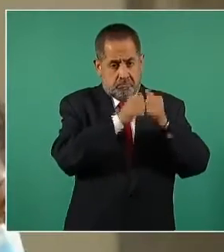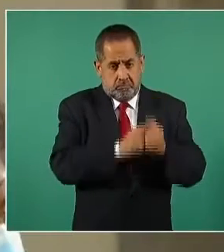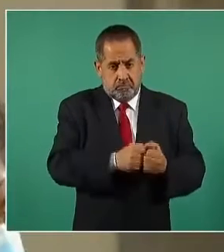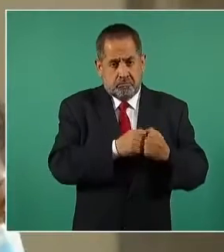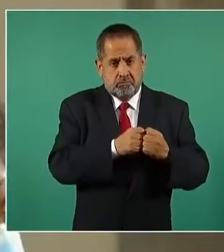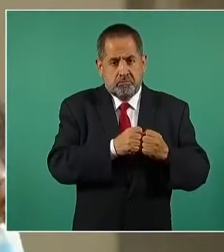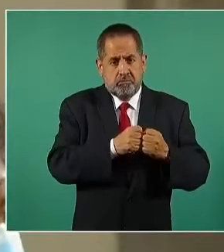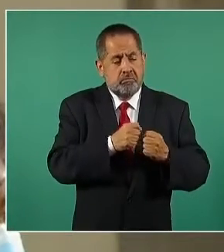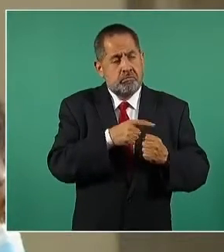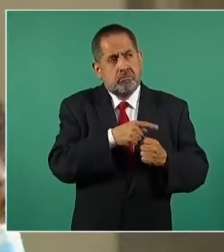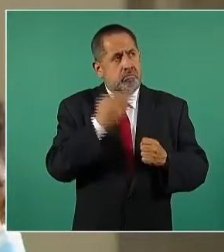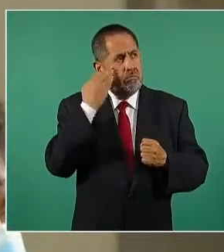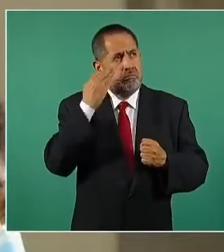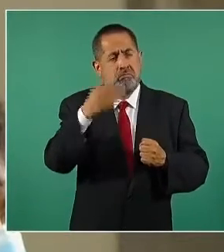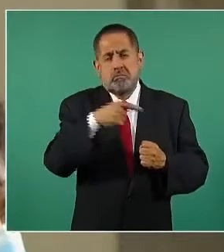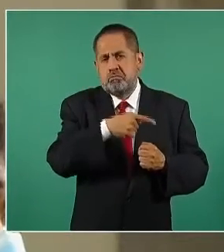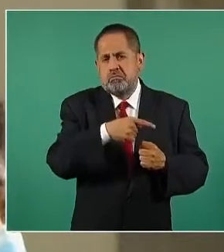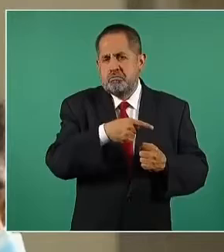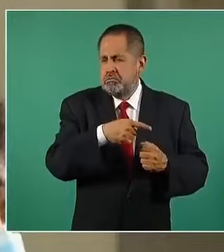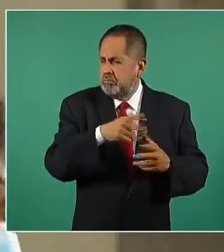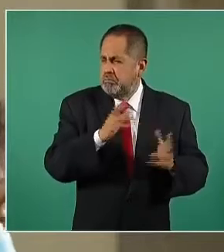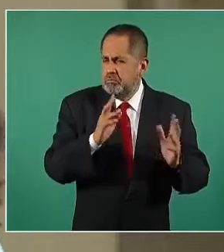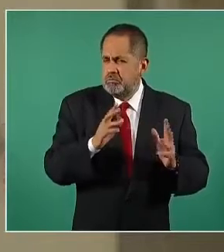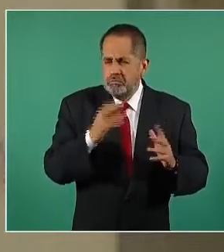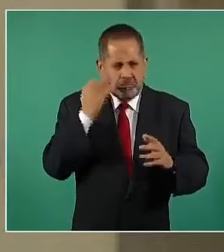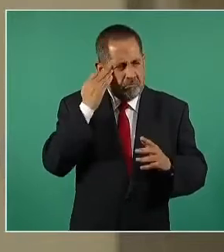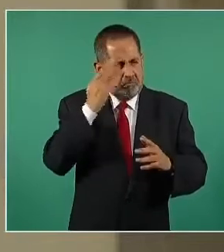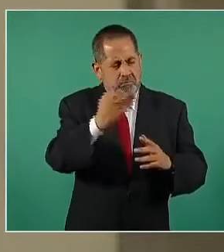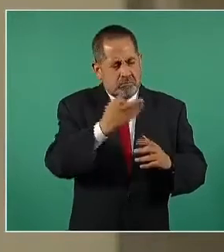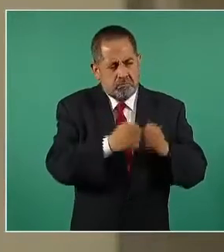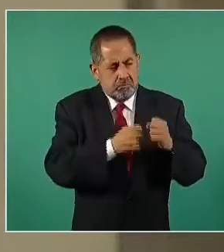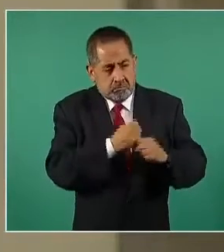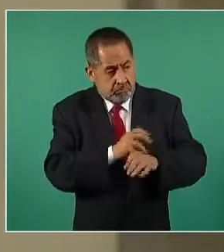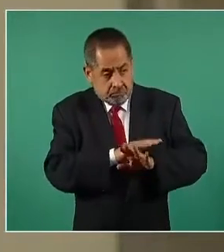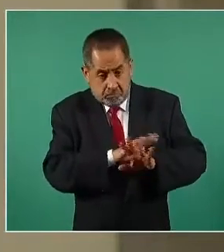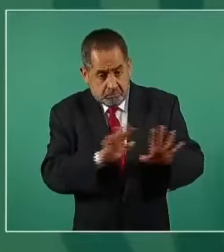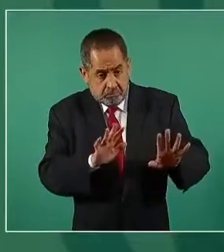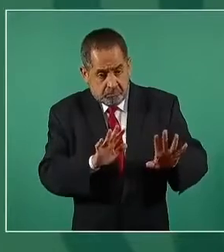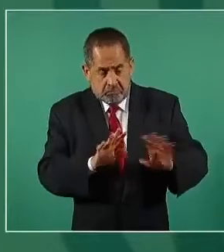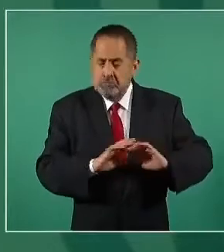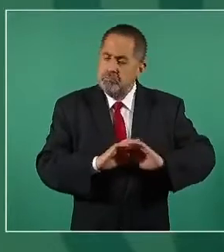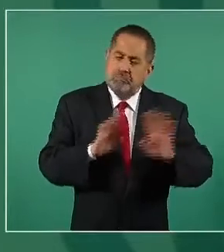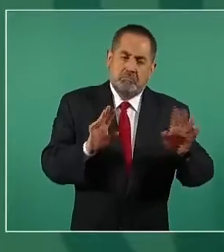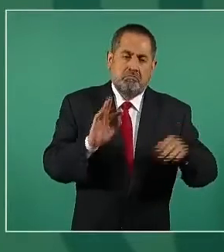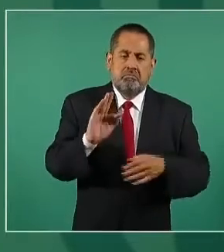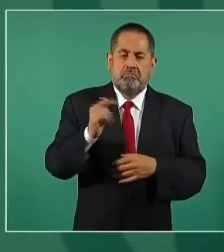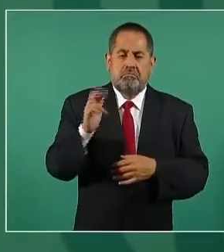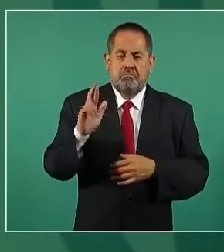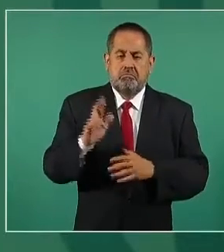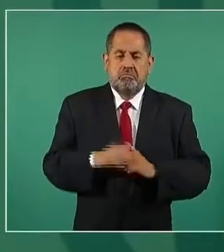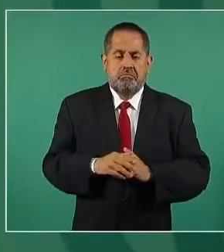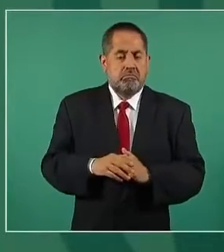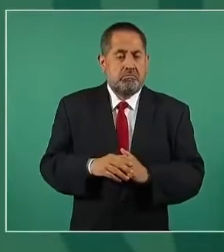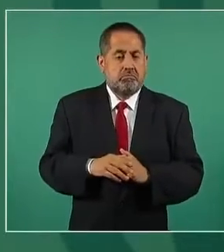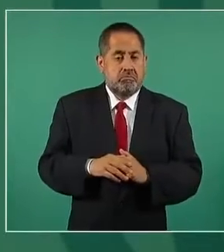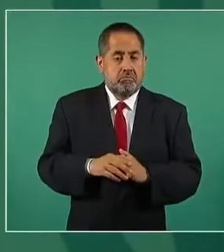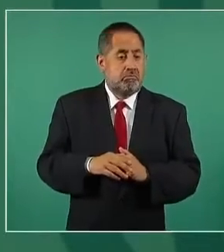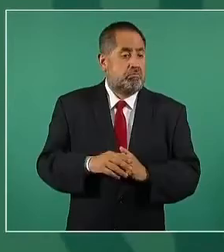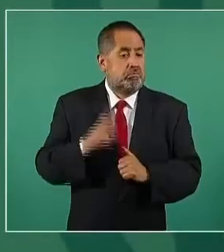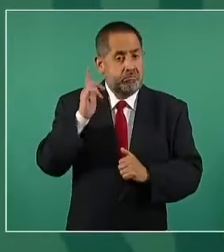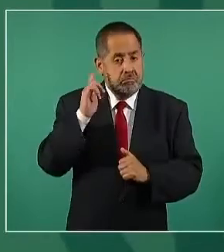durante algún tiempo y que si